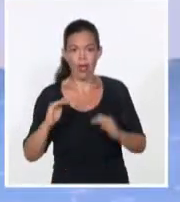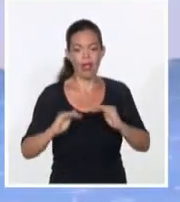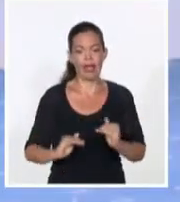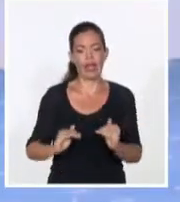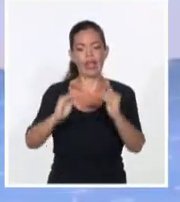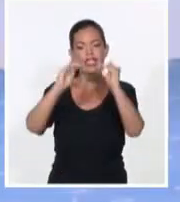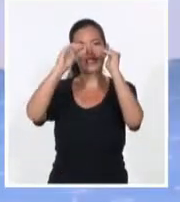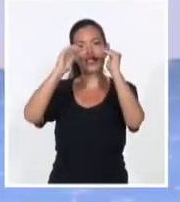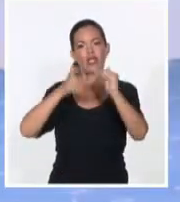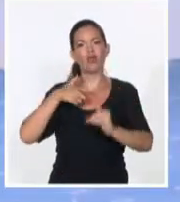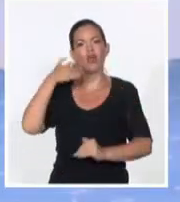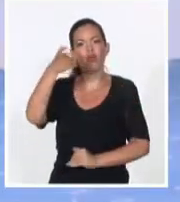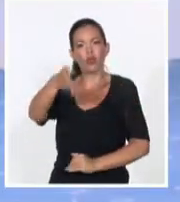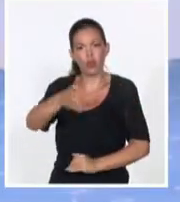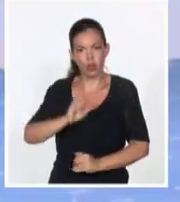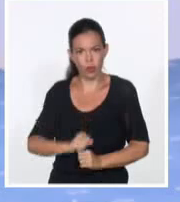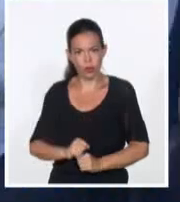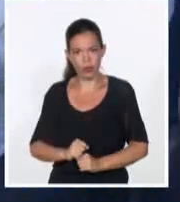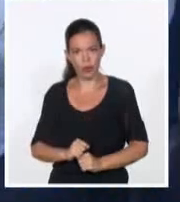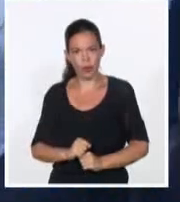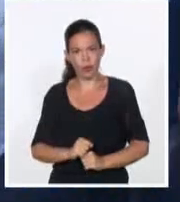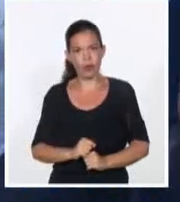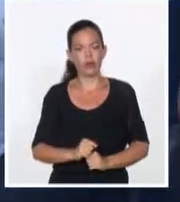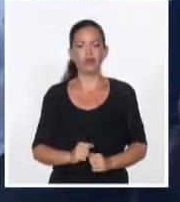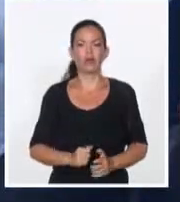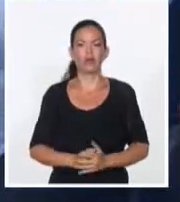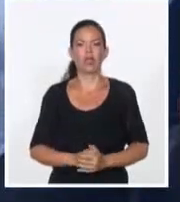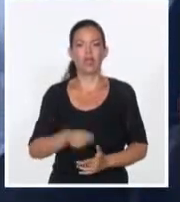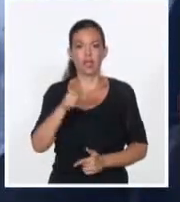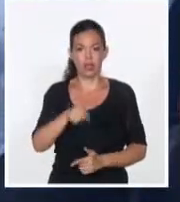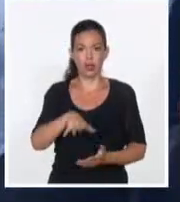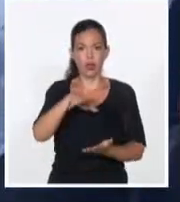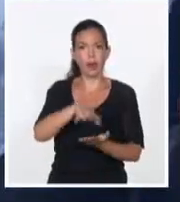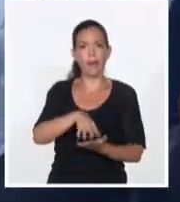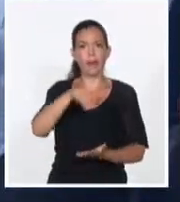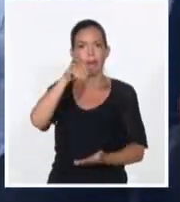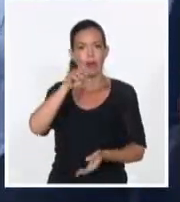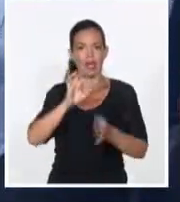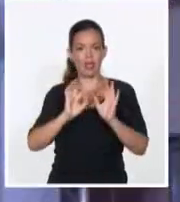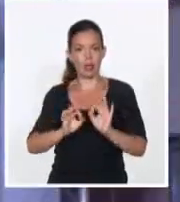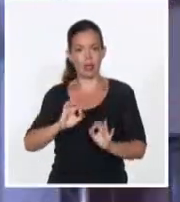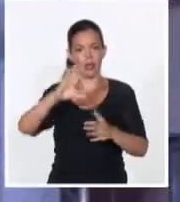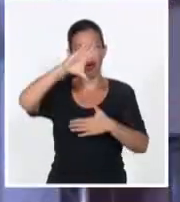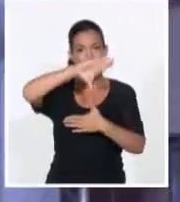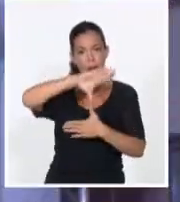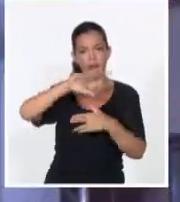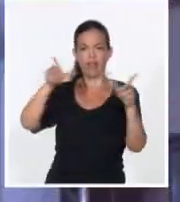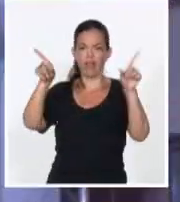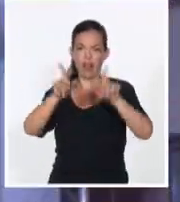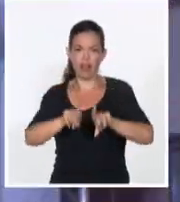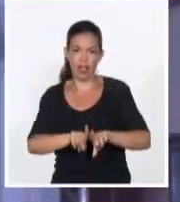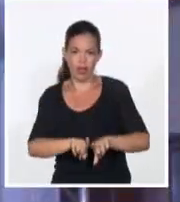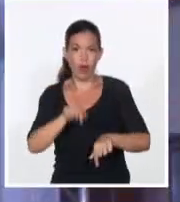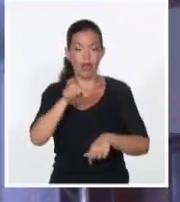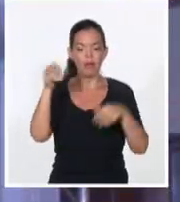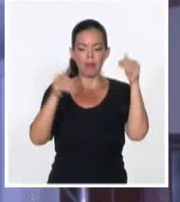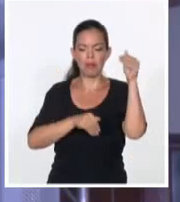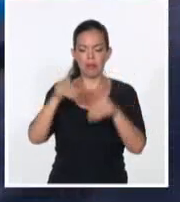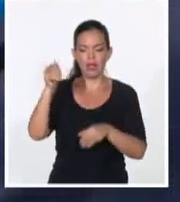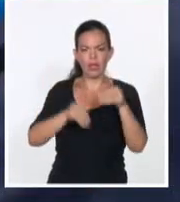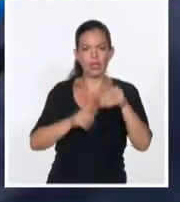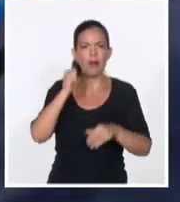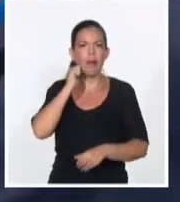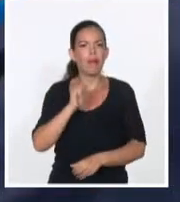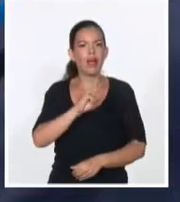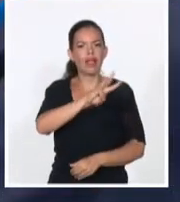del 28 de mayo al 2 de junio sesiona en el Centro de Convenciones Plaza América de Varadero. La cita reúne a más de 300 delegados e invitados